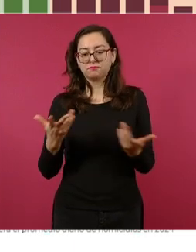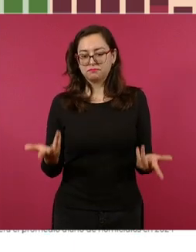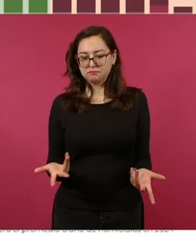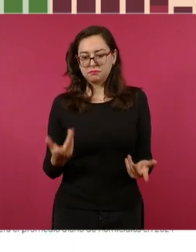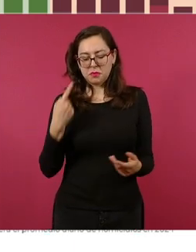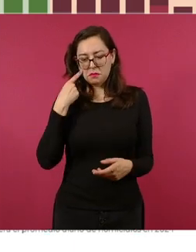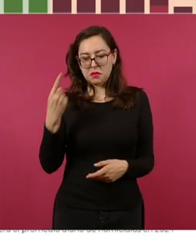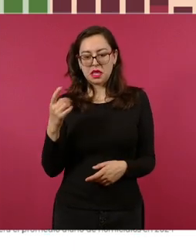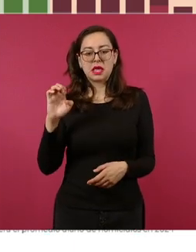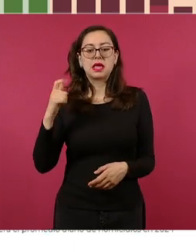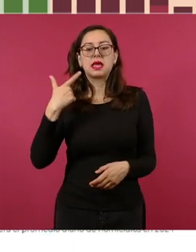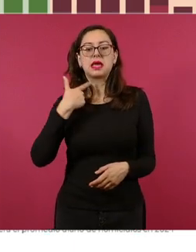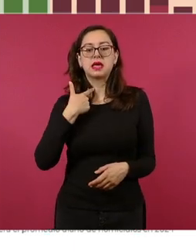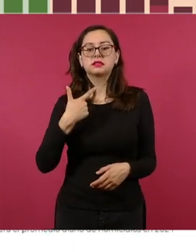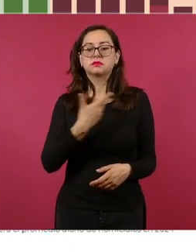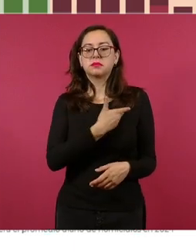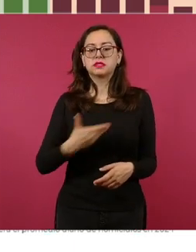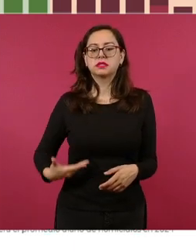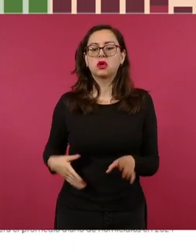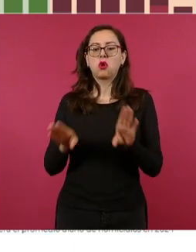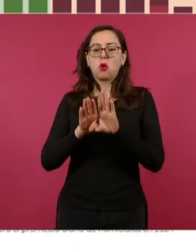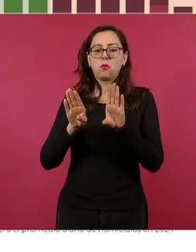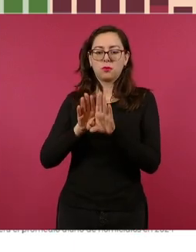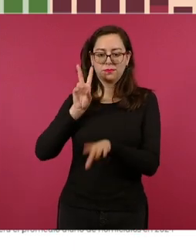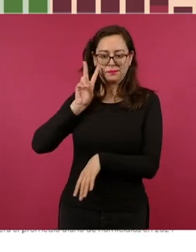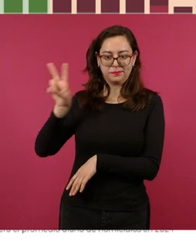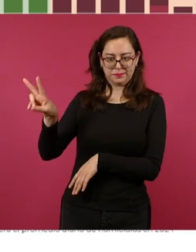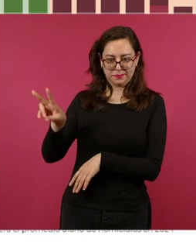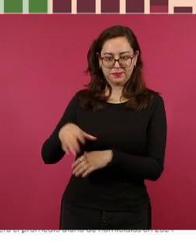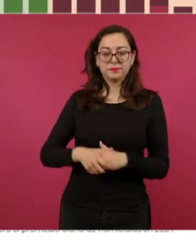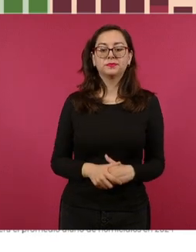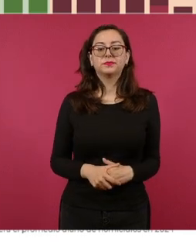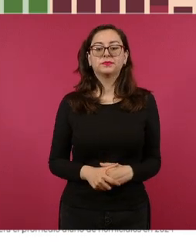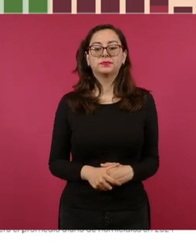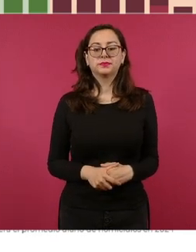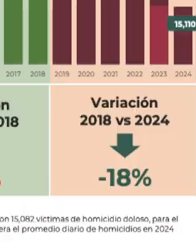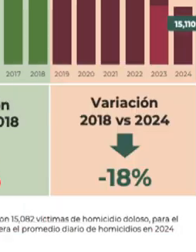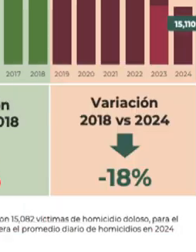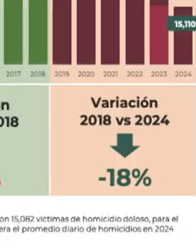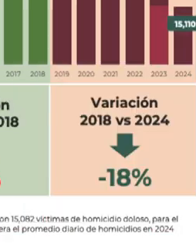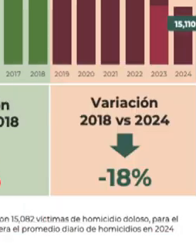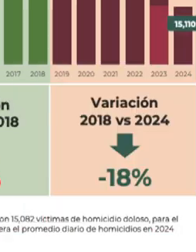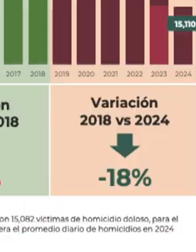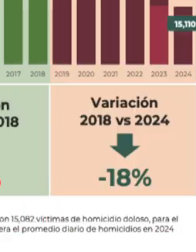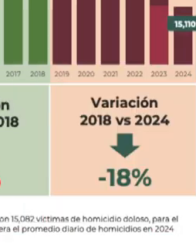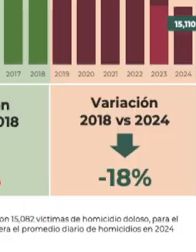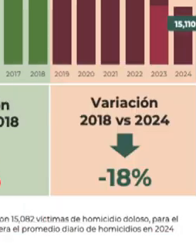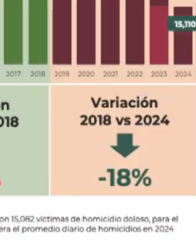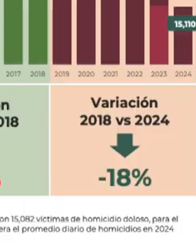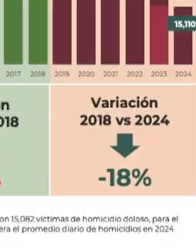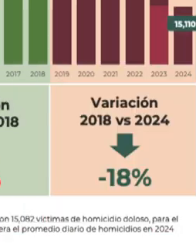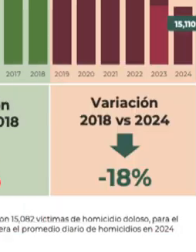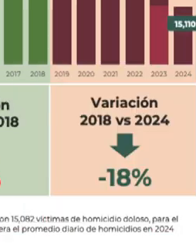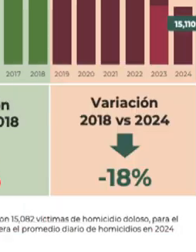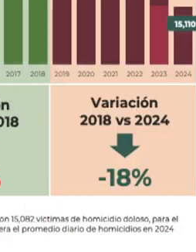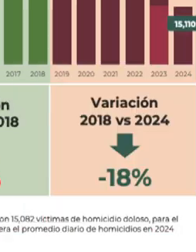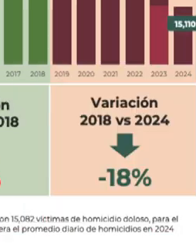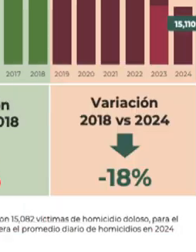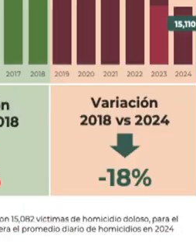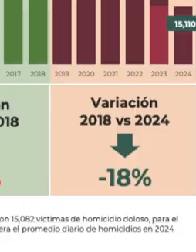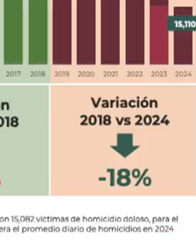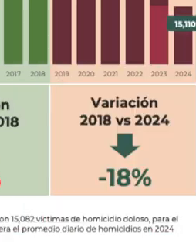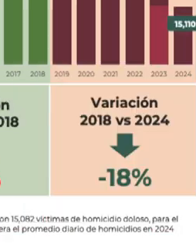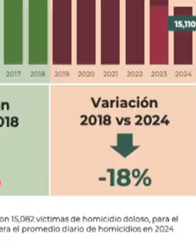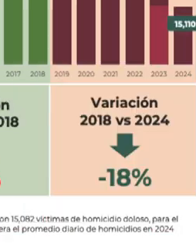sexenios anteriores, por las administraciones anteriores y tenemos una reducción de 18 por ciento en el